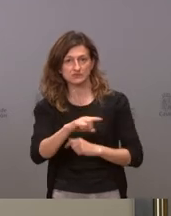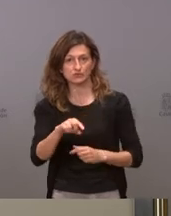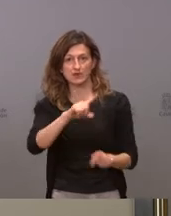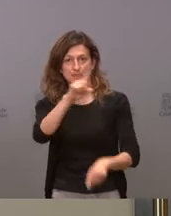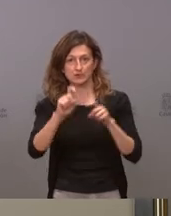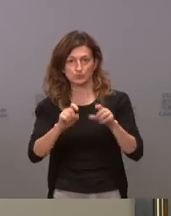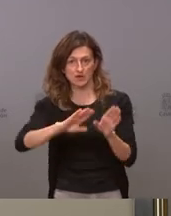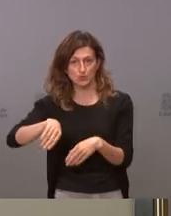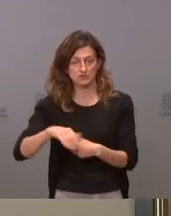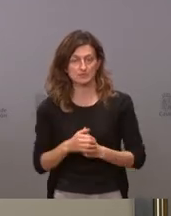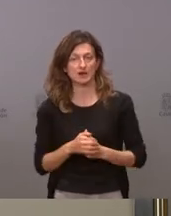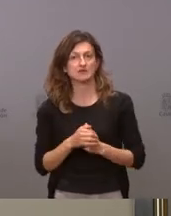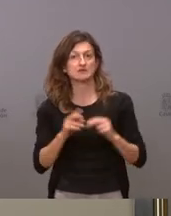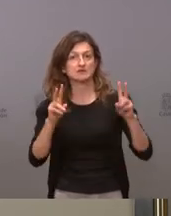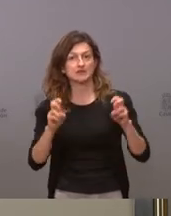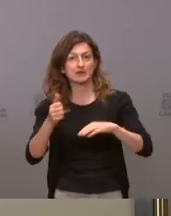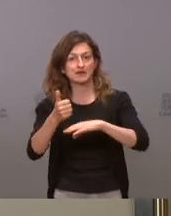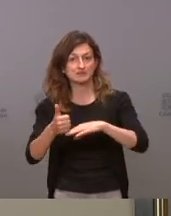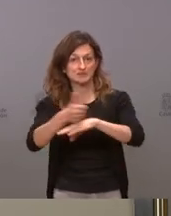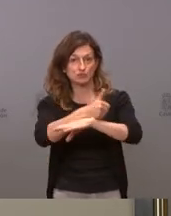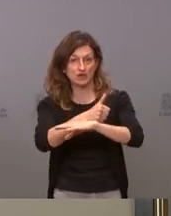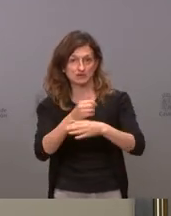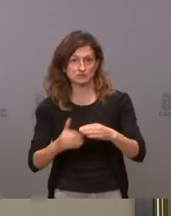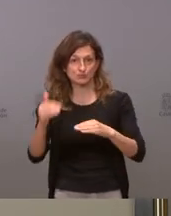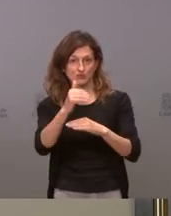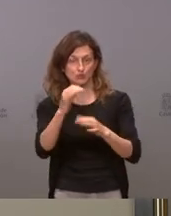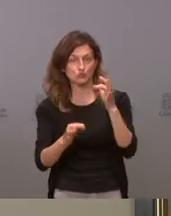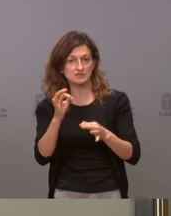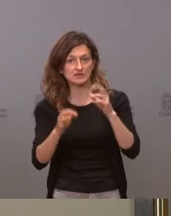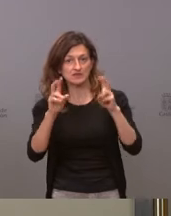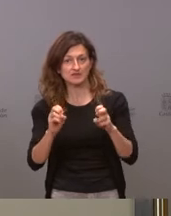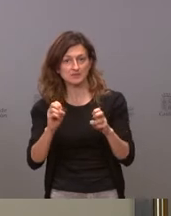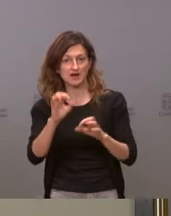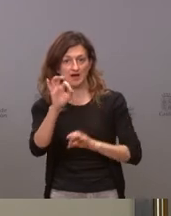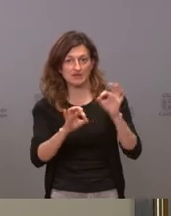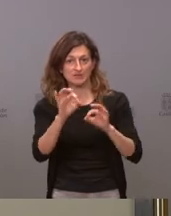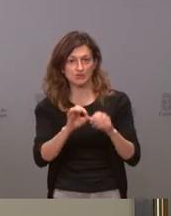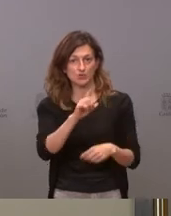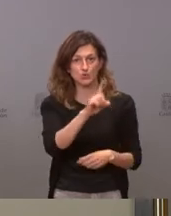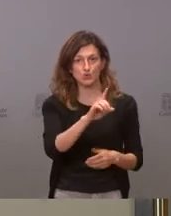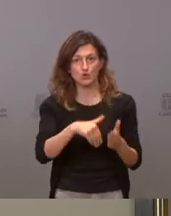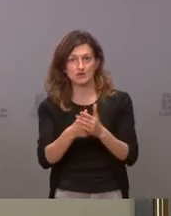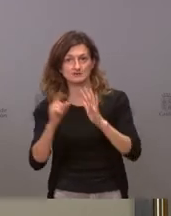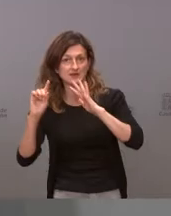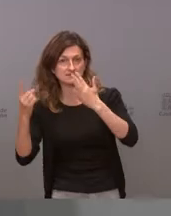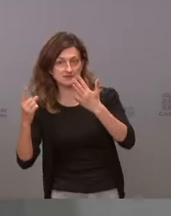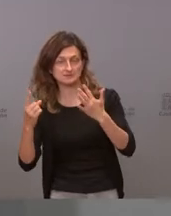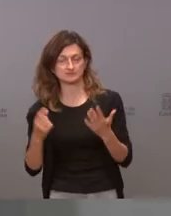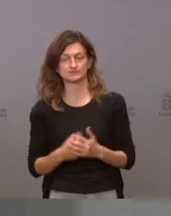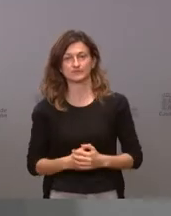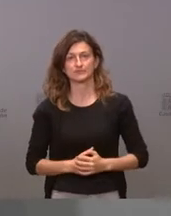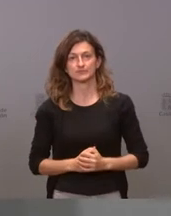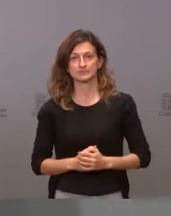hay novedades del tribunal superior de justicia con el tema de los aforos entre la una y las seis gracias bien pues